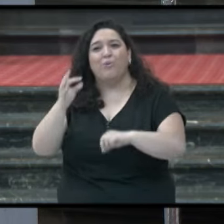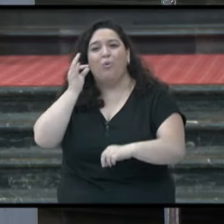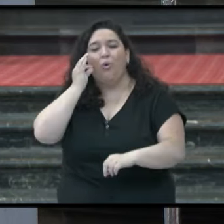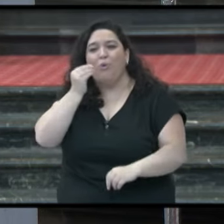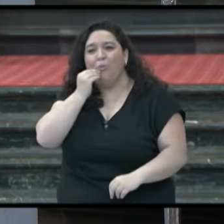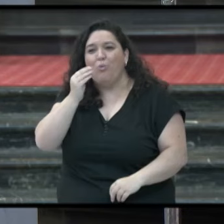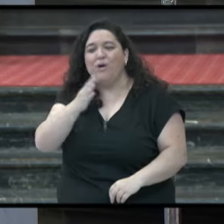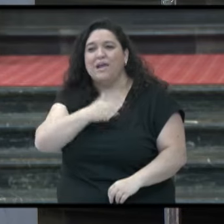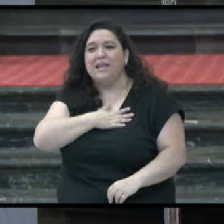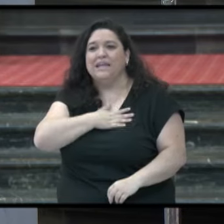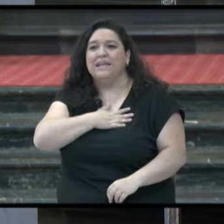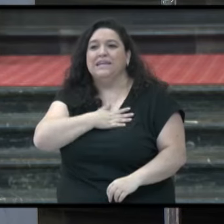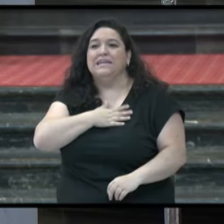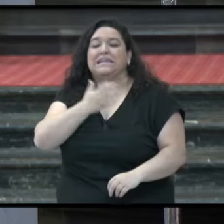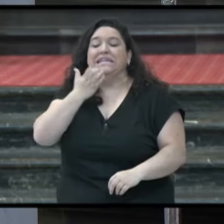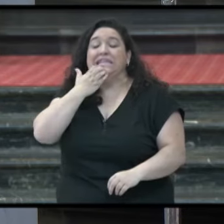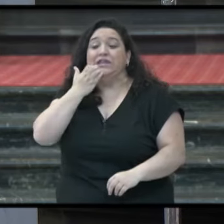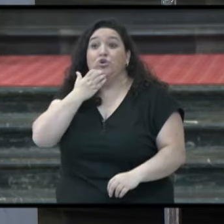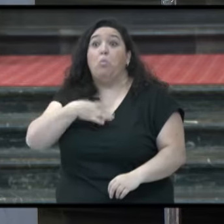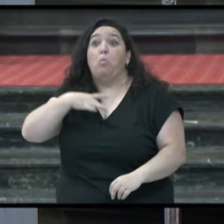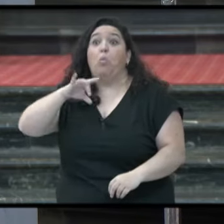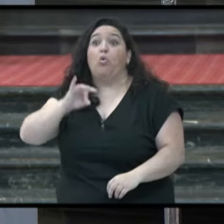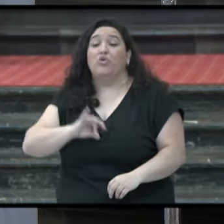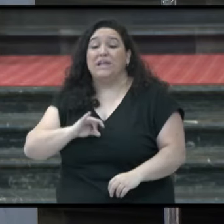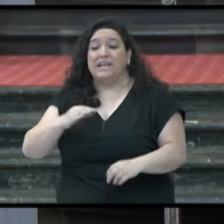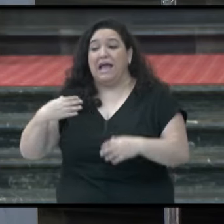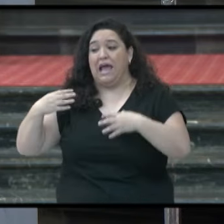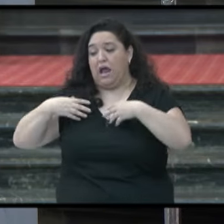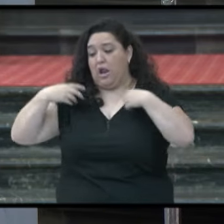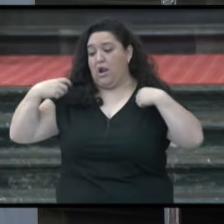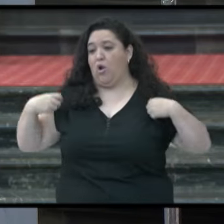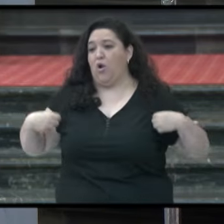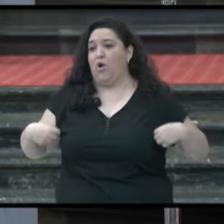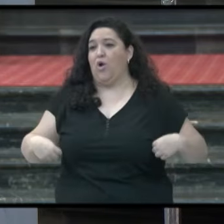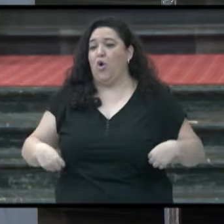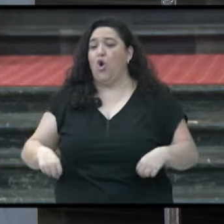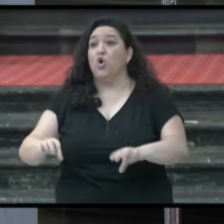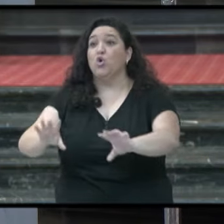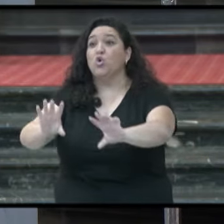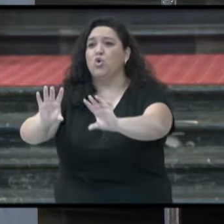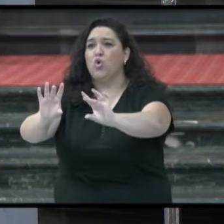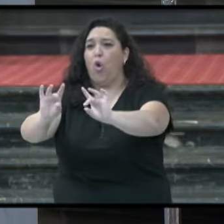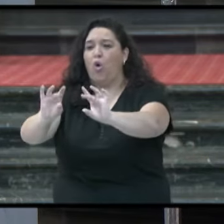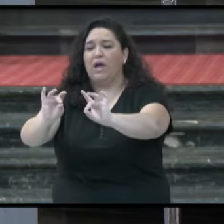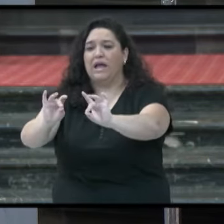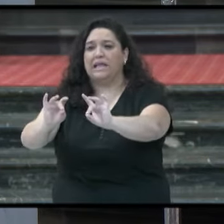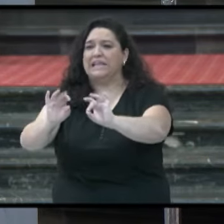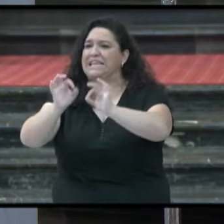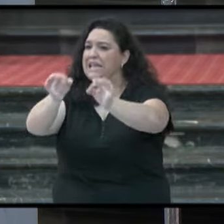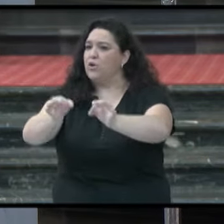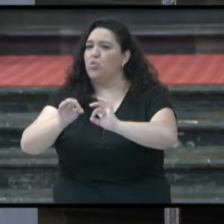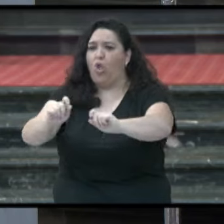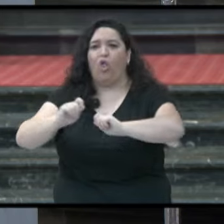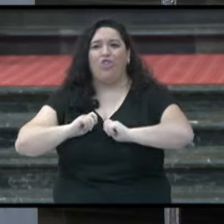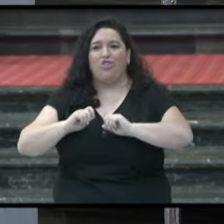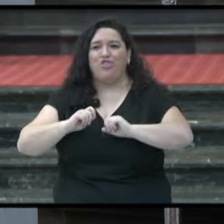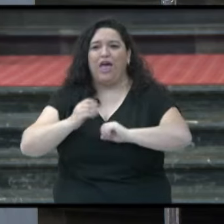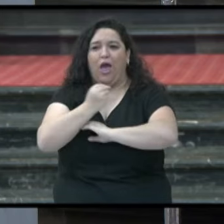Si yo lograra tocarle la orla de su manto, quedaría curada.